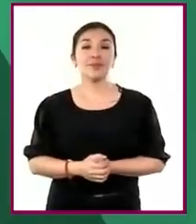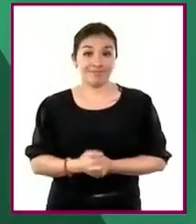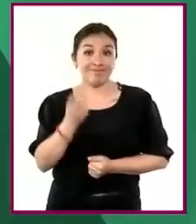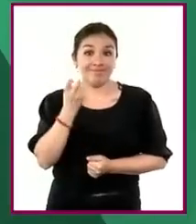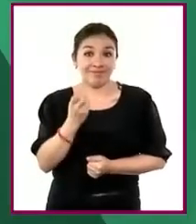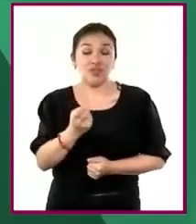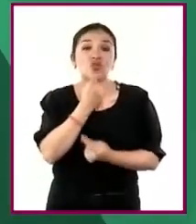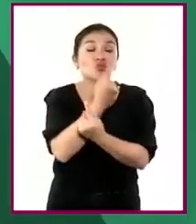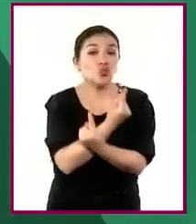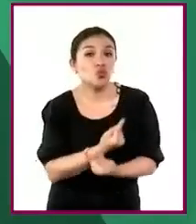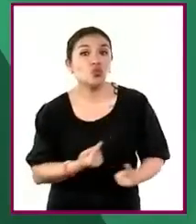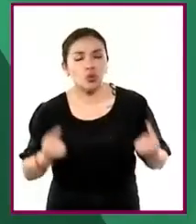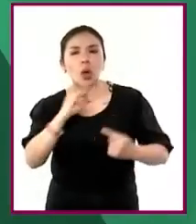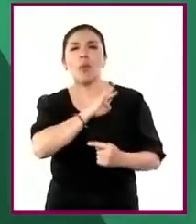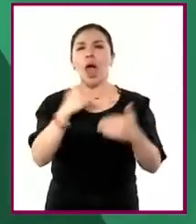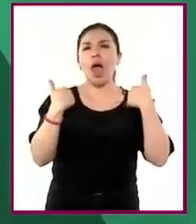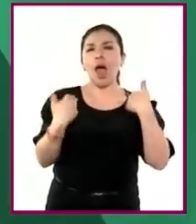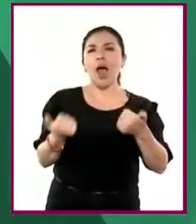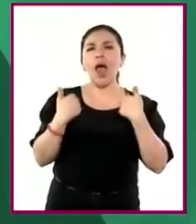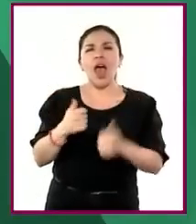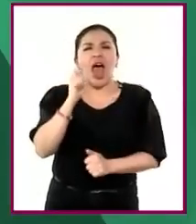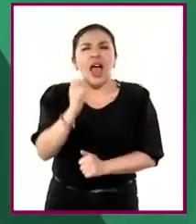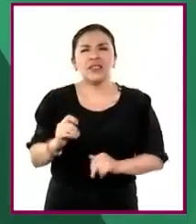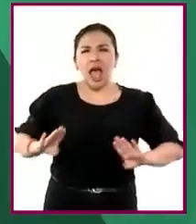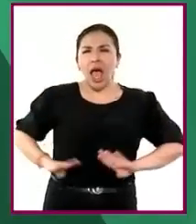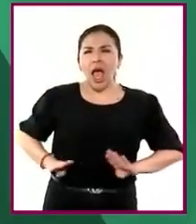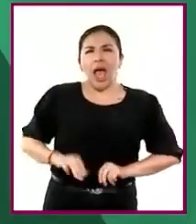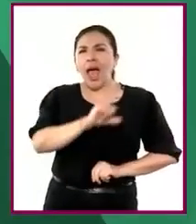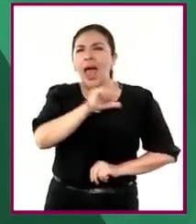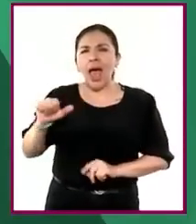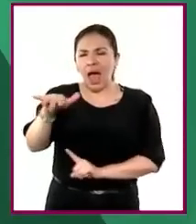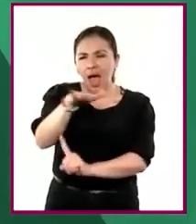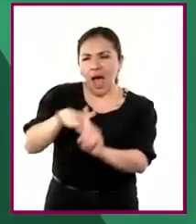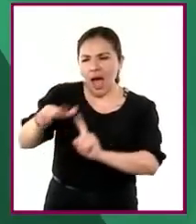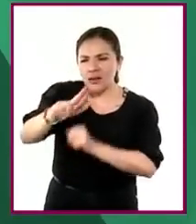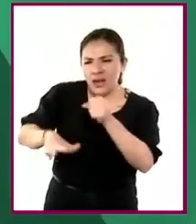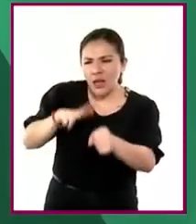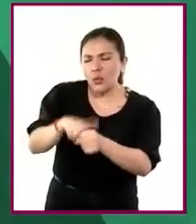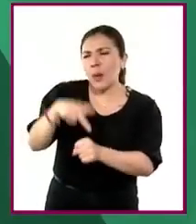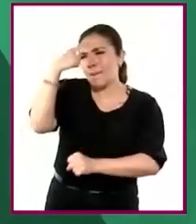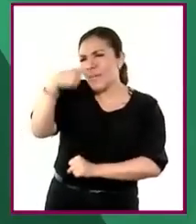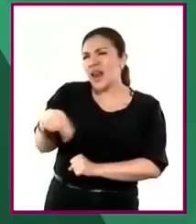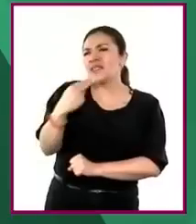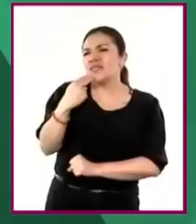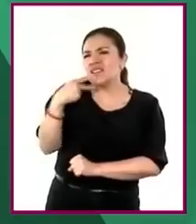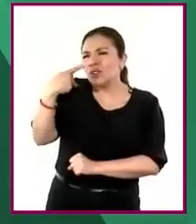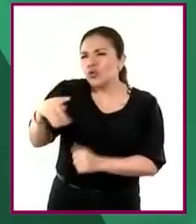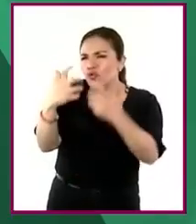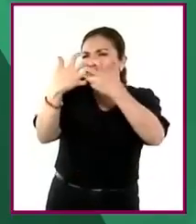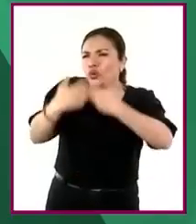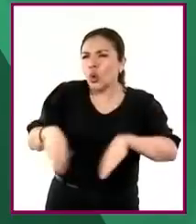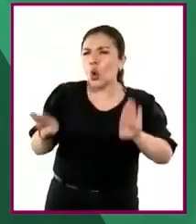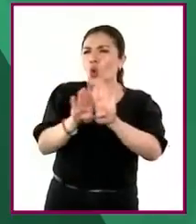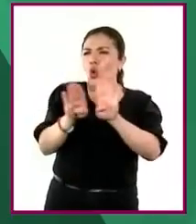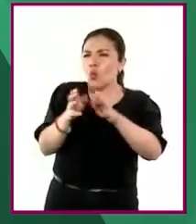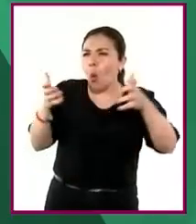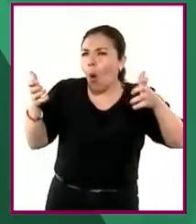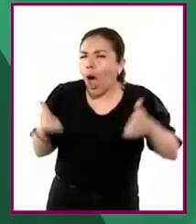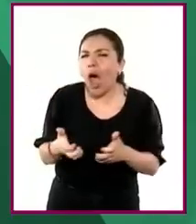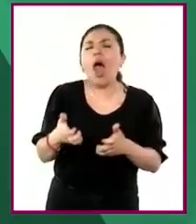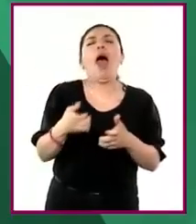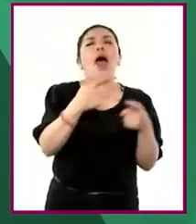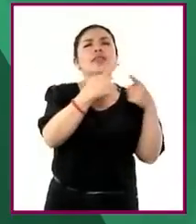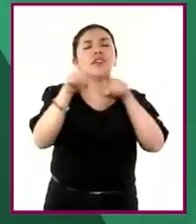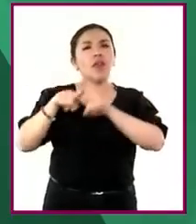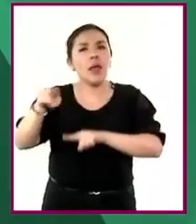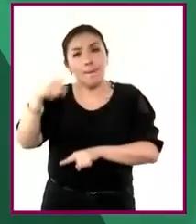Así, las niñas y los niños comprenderán las características de los ecosistemas, sus funciones, su dinámica,